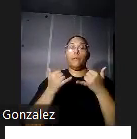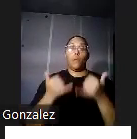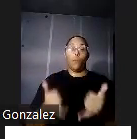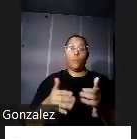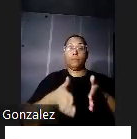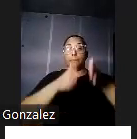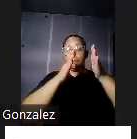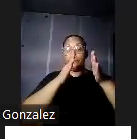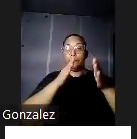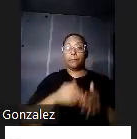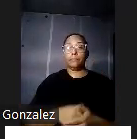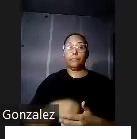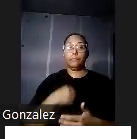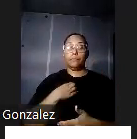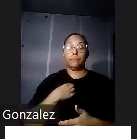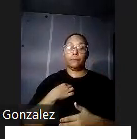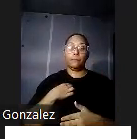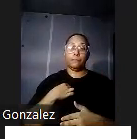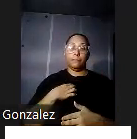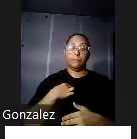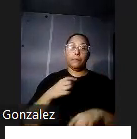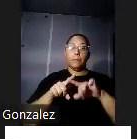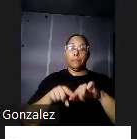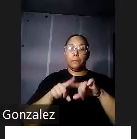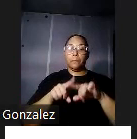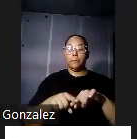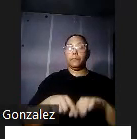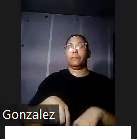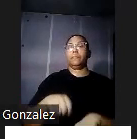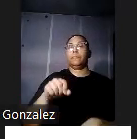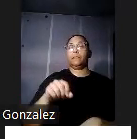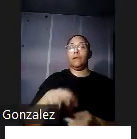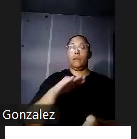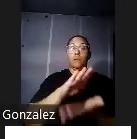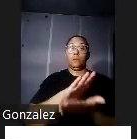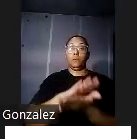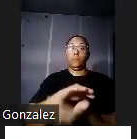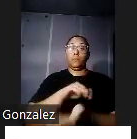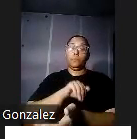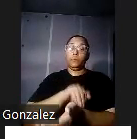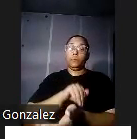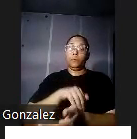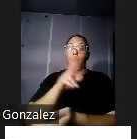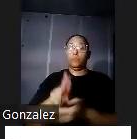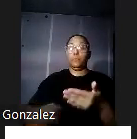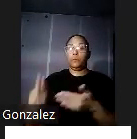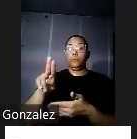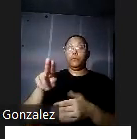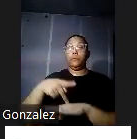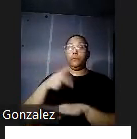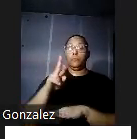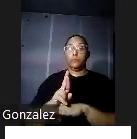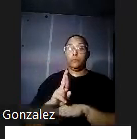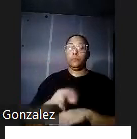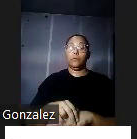alberga dependencias de la jamal legislativa de Puerto Rico y la escuela de medicina de la universidad de Puerto Rico se encuentra actualmente en el